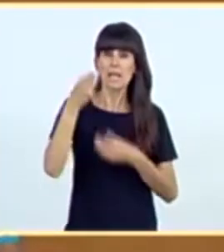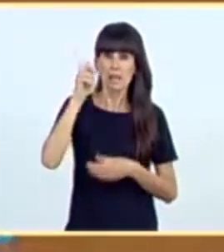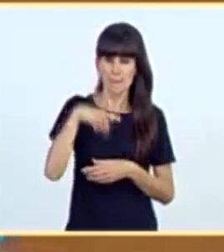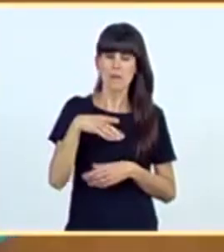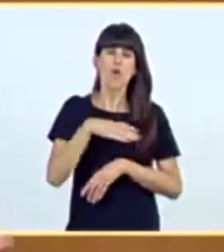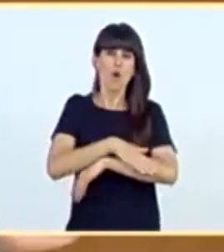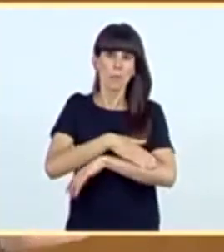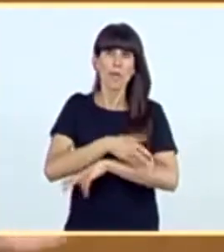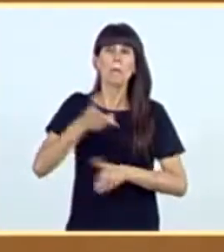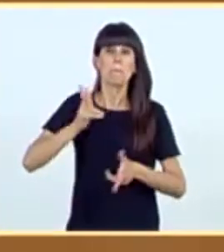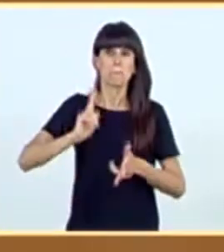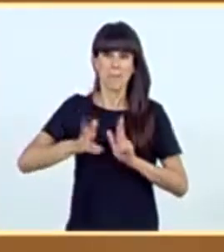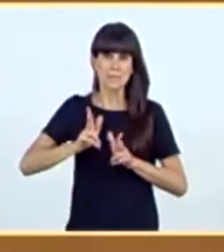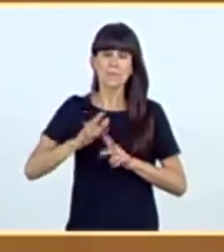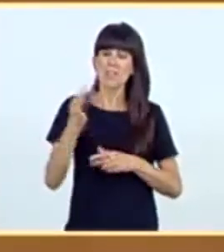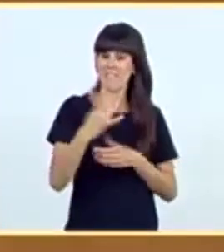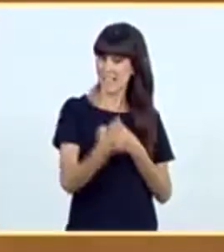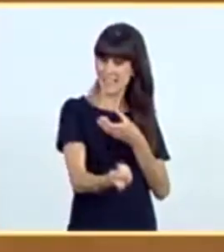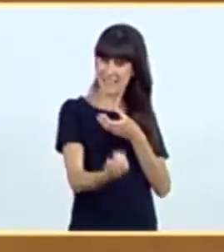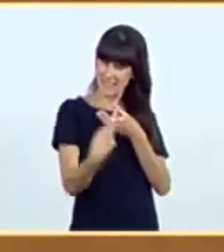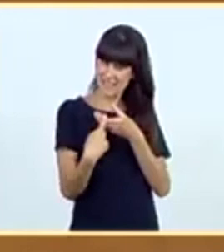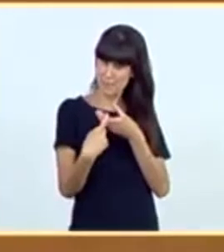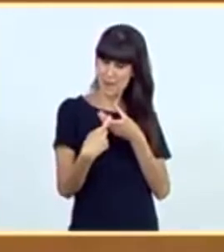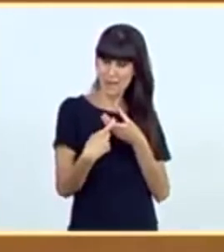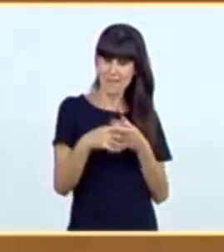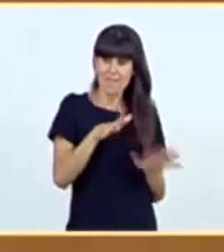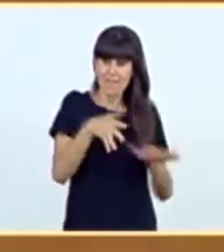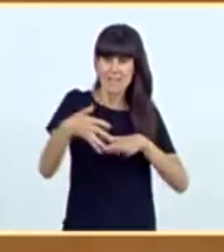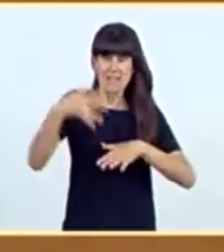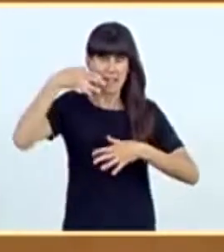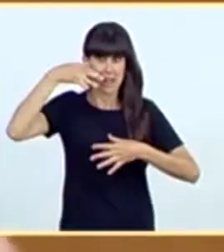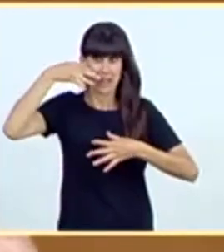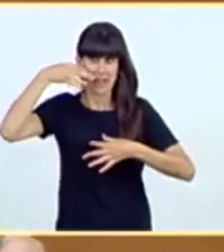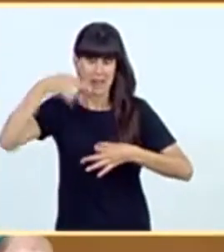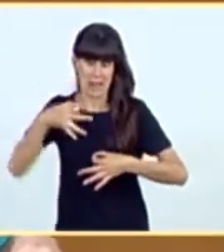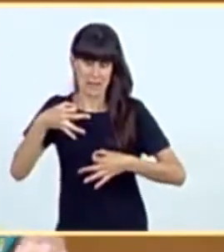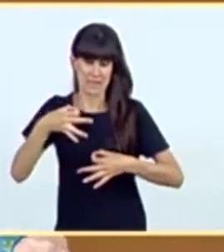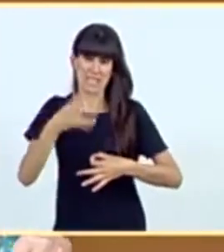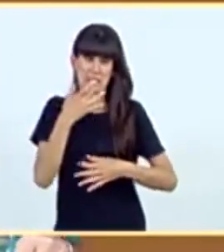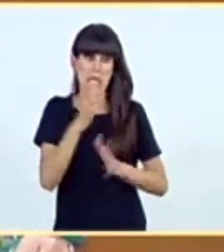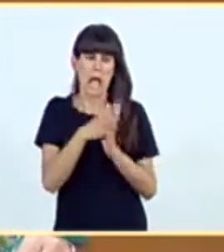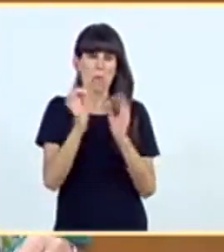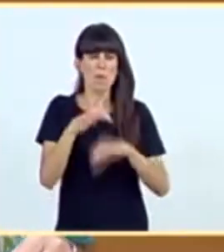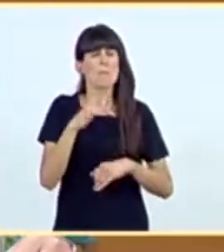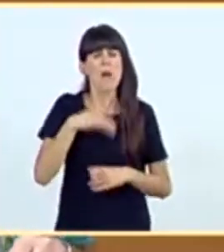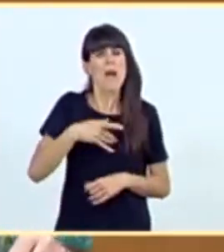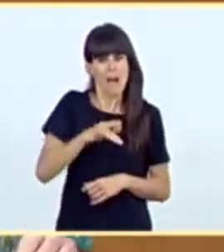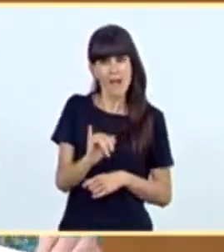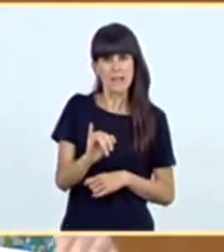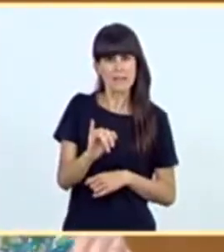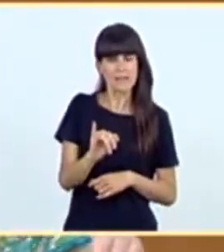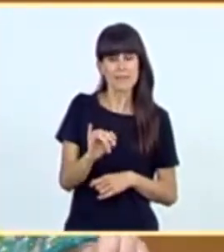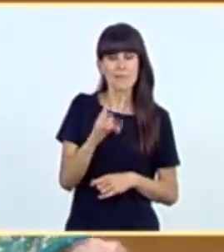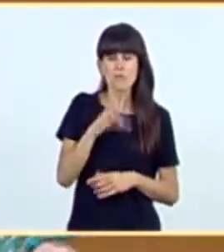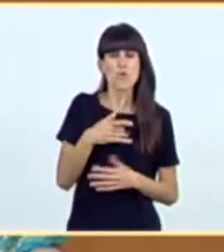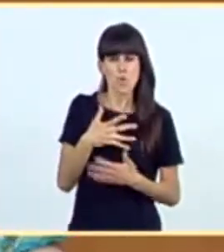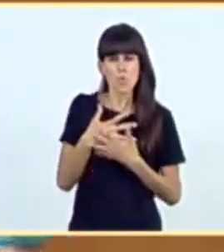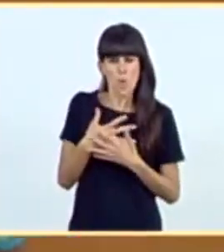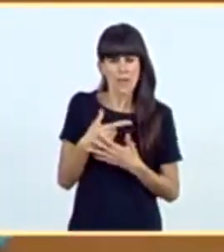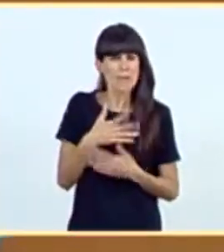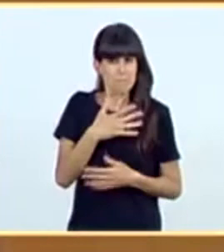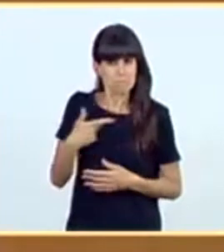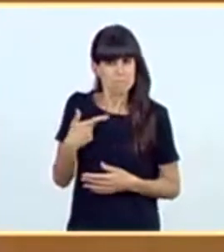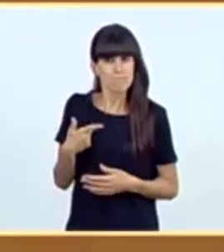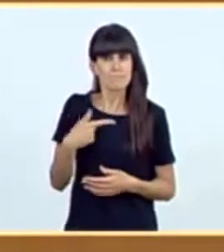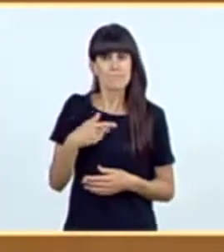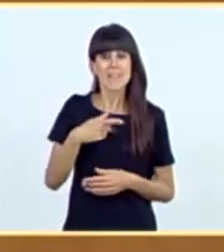País Vasco y de otros para materializar esas competencias si se llegan a acuerdo. Pero sí lo hay, señoría. Y voluntad también. Y